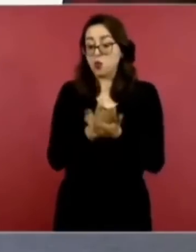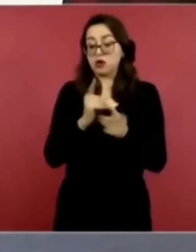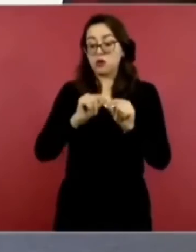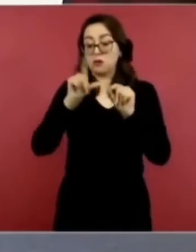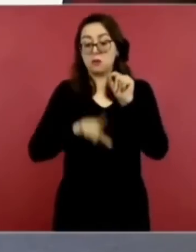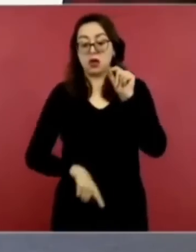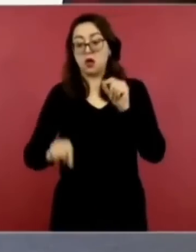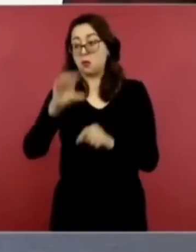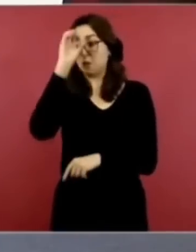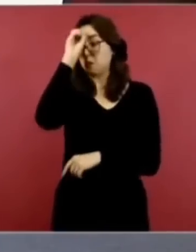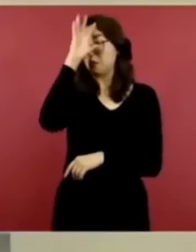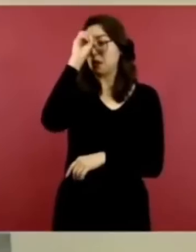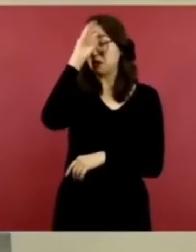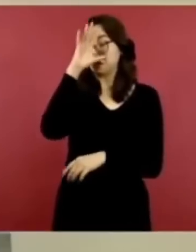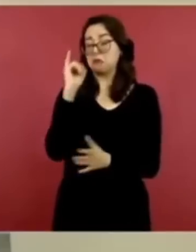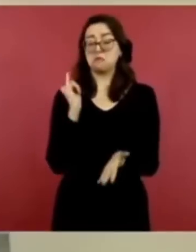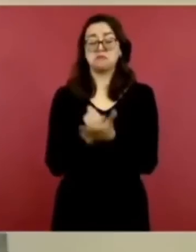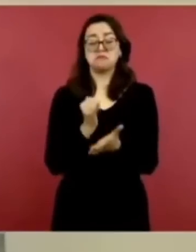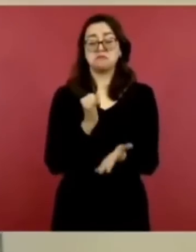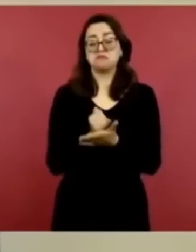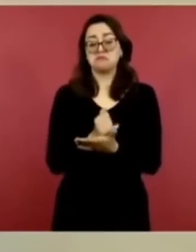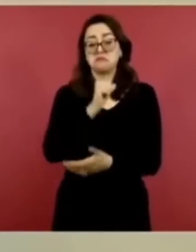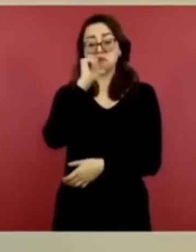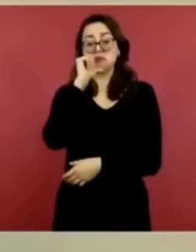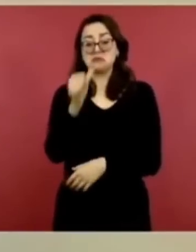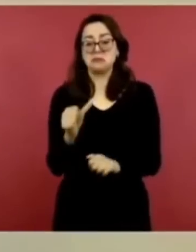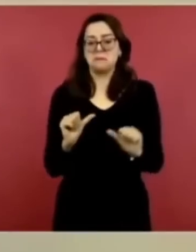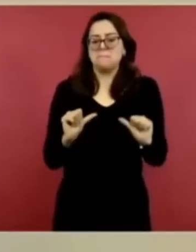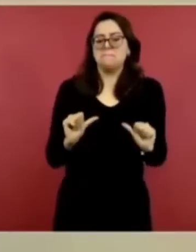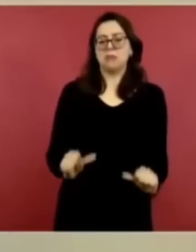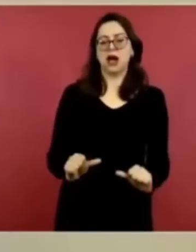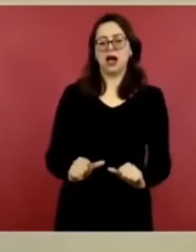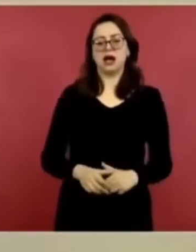por la extracción de minerales.